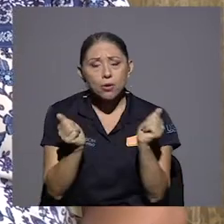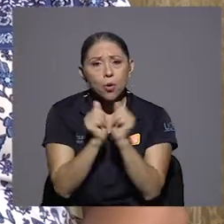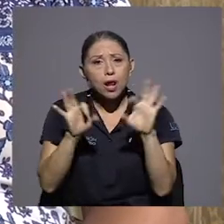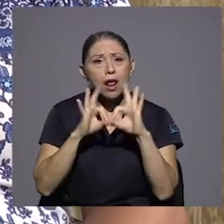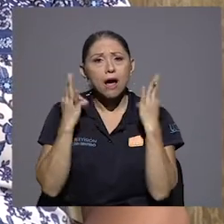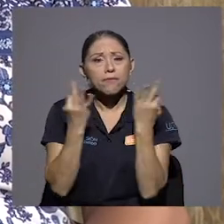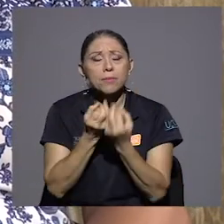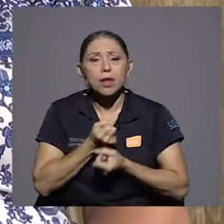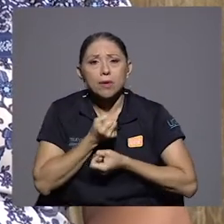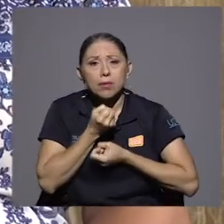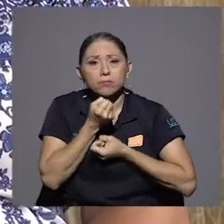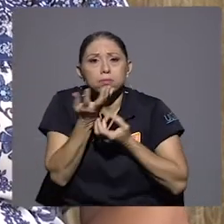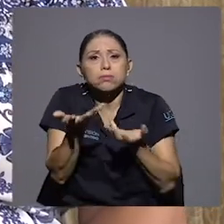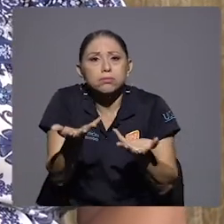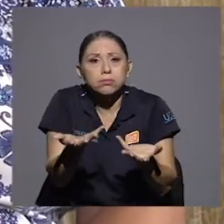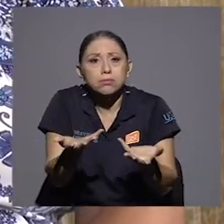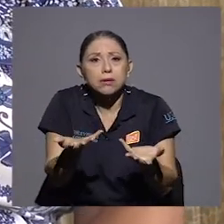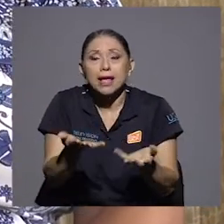Era muy discreto.